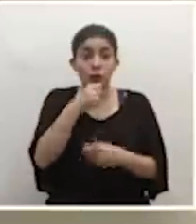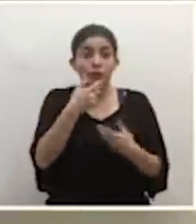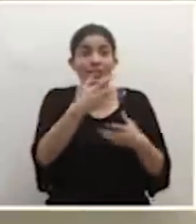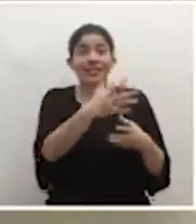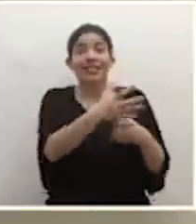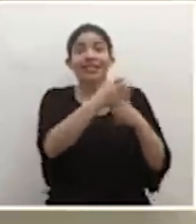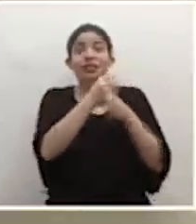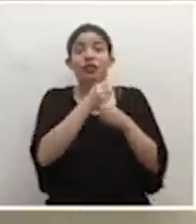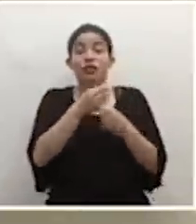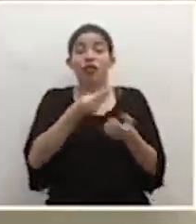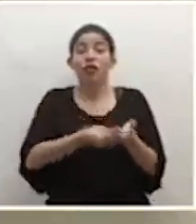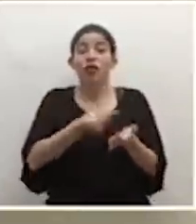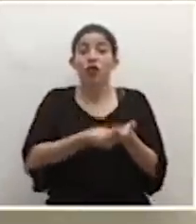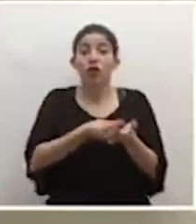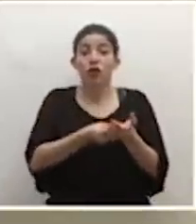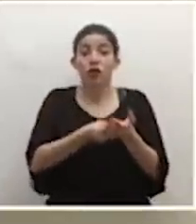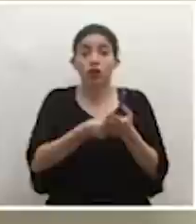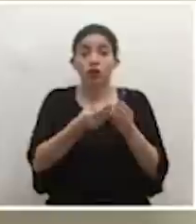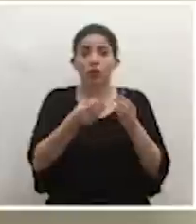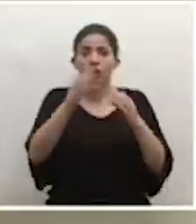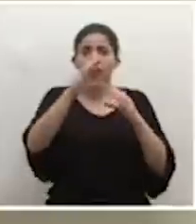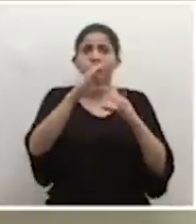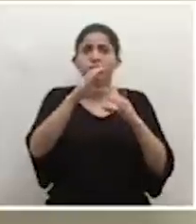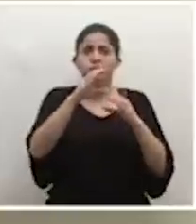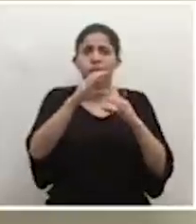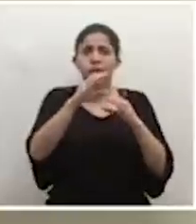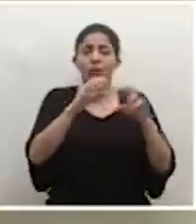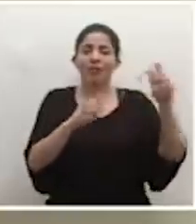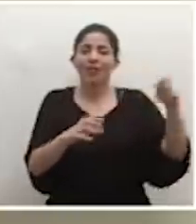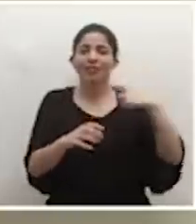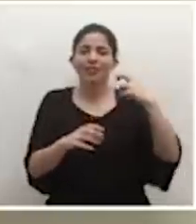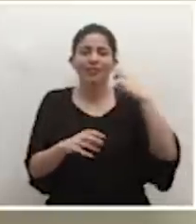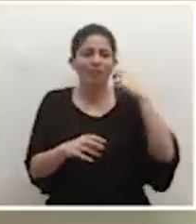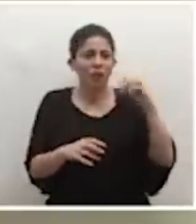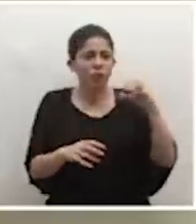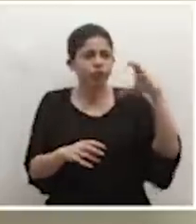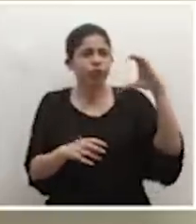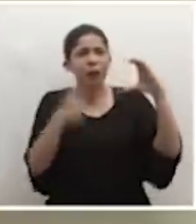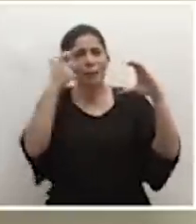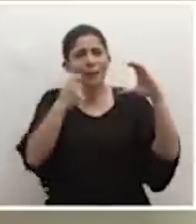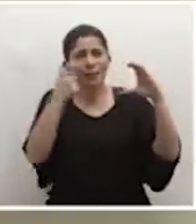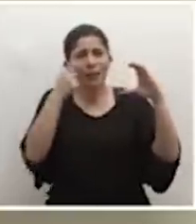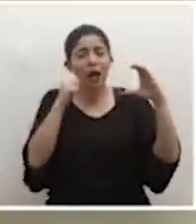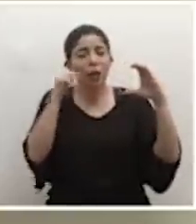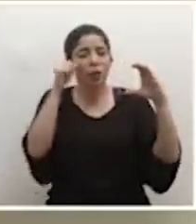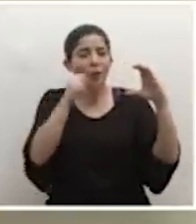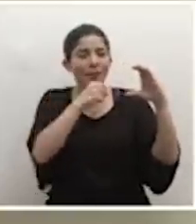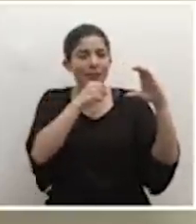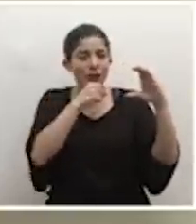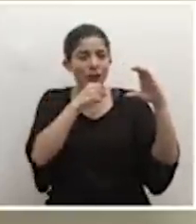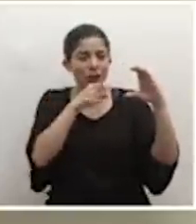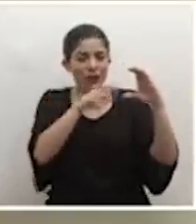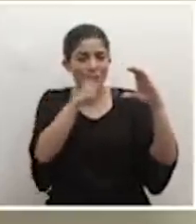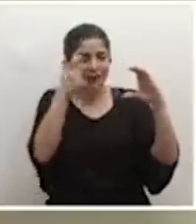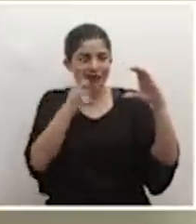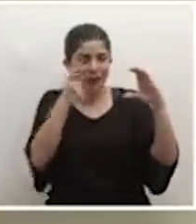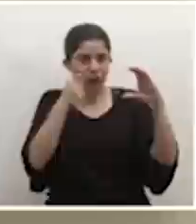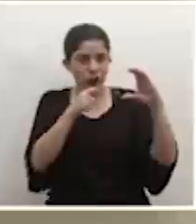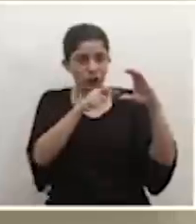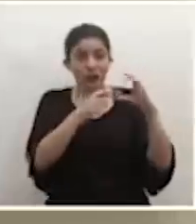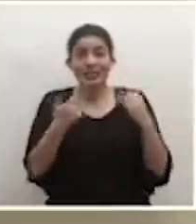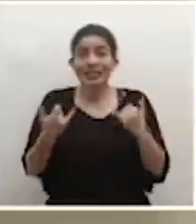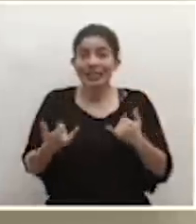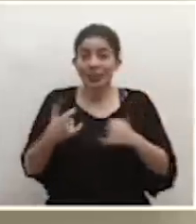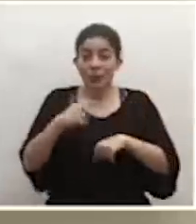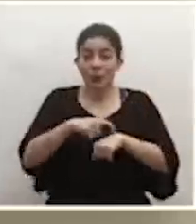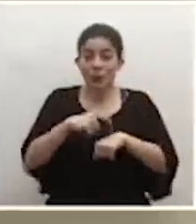recursos de más en el giro de las pensiones. Justamente se está en este